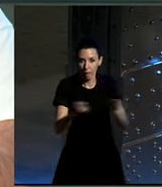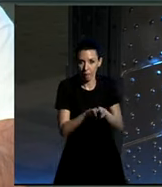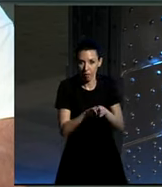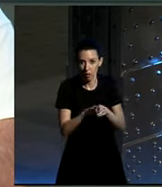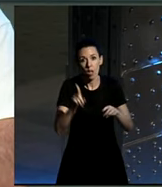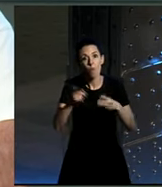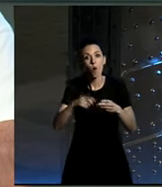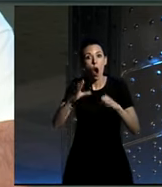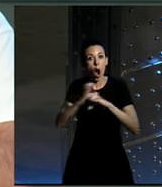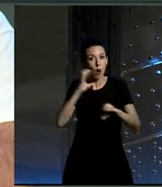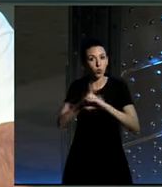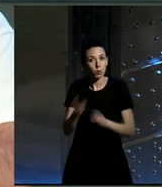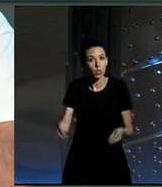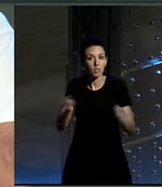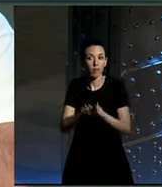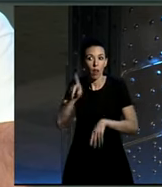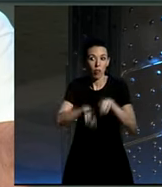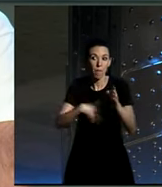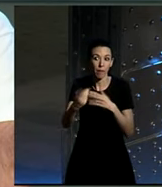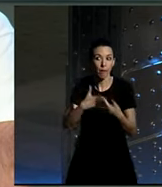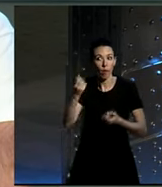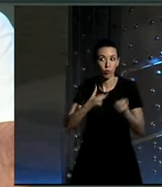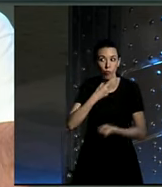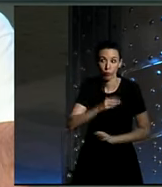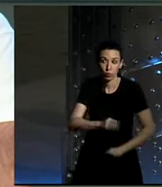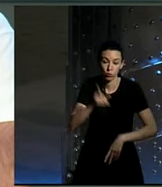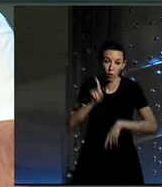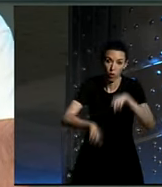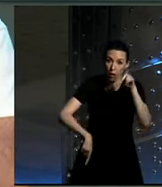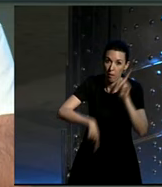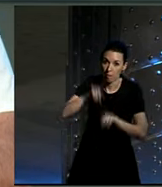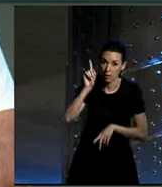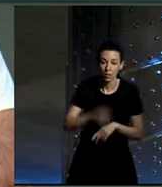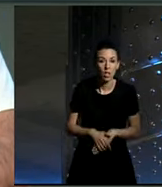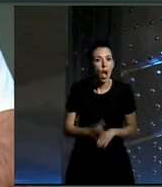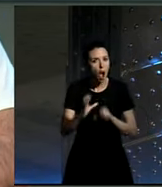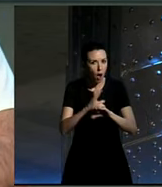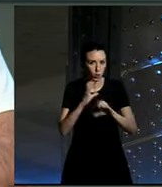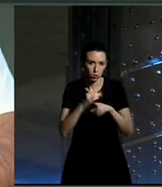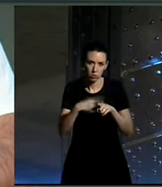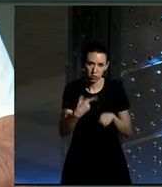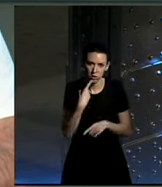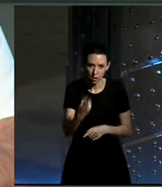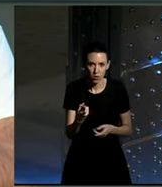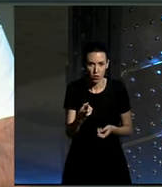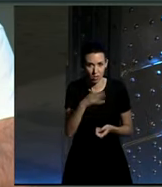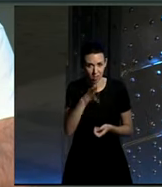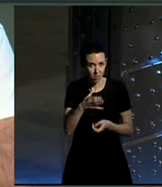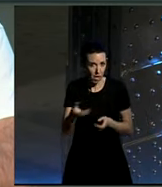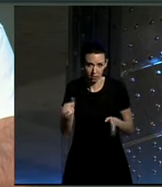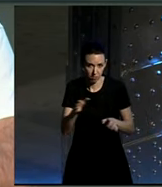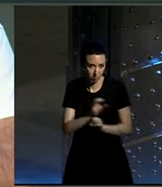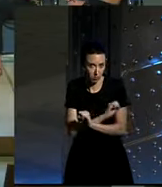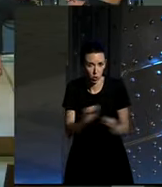plegada y depende del humor del conductor también en los autobuses la cosa está muy complicada muy por no decir imposible